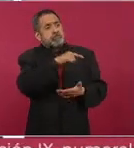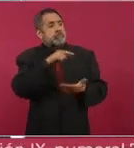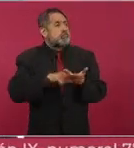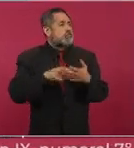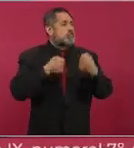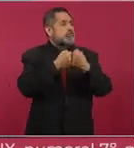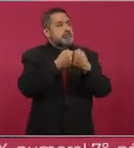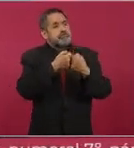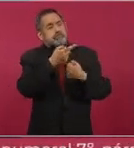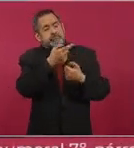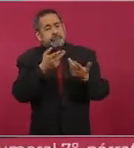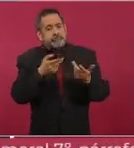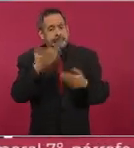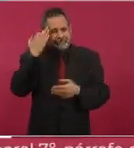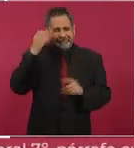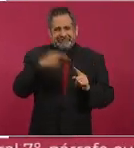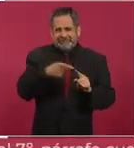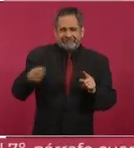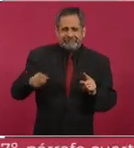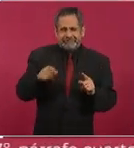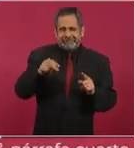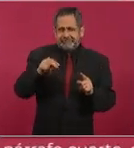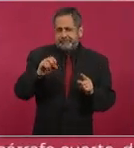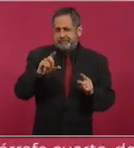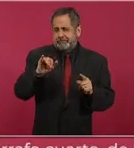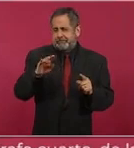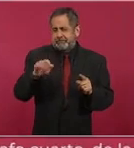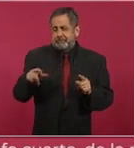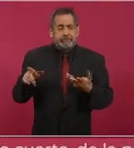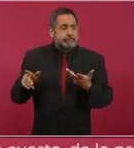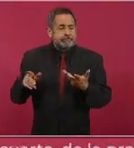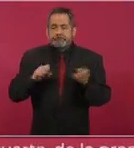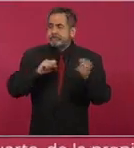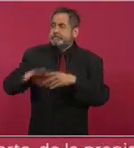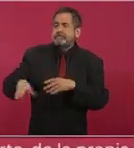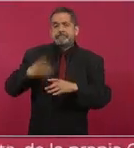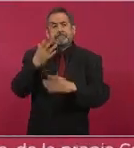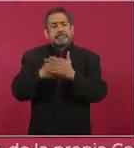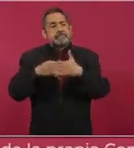fronterizas durante el periodo neoliberal y del otro lado de la frontera.